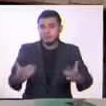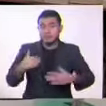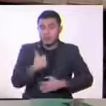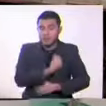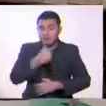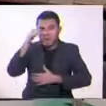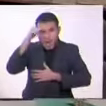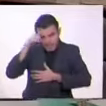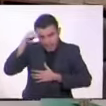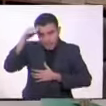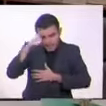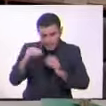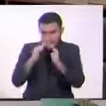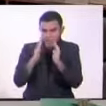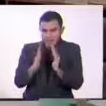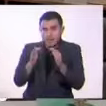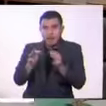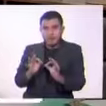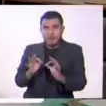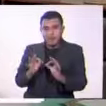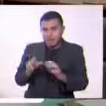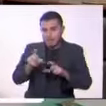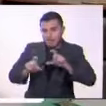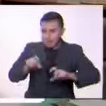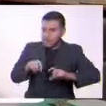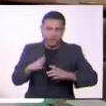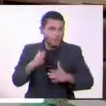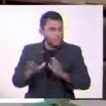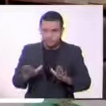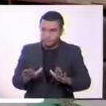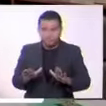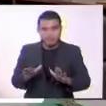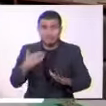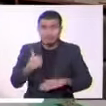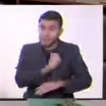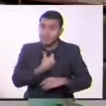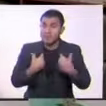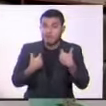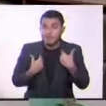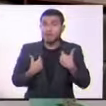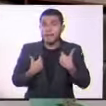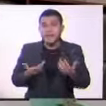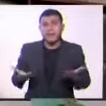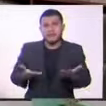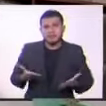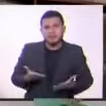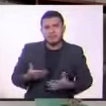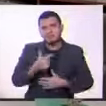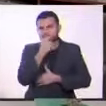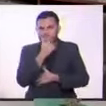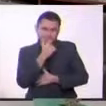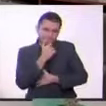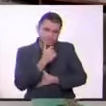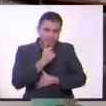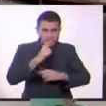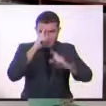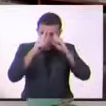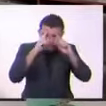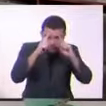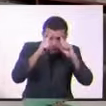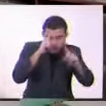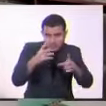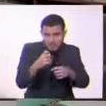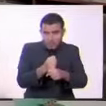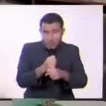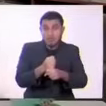análisis de Casa de Muñecas no termina acá. Tenemos que hacer valoraciones sobre esta obra